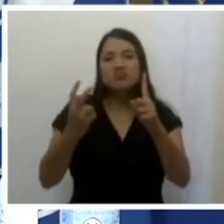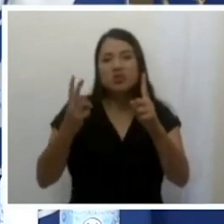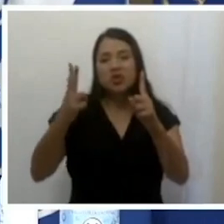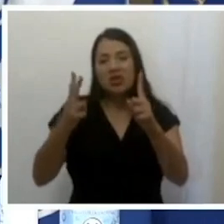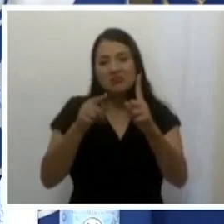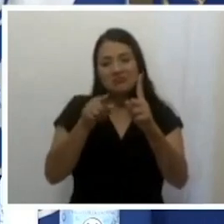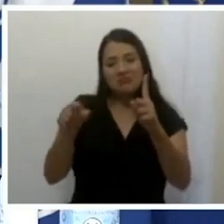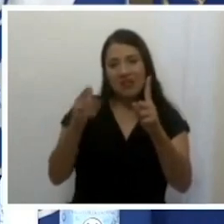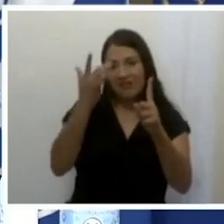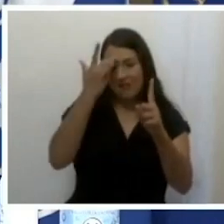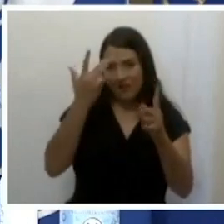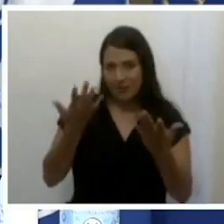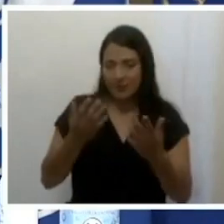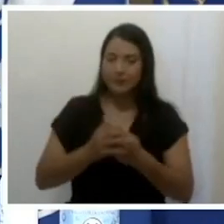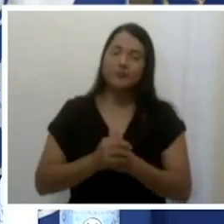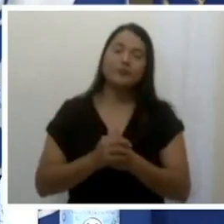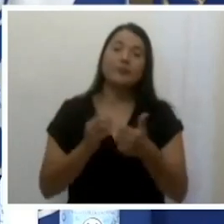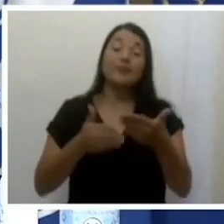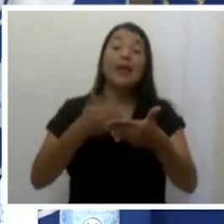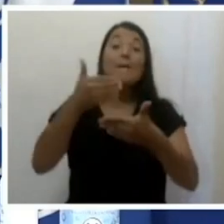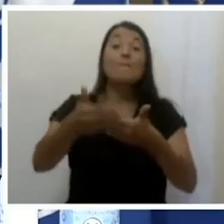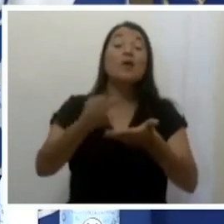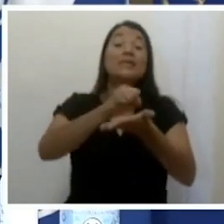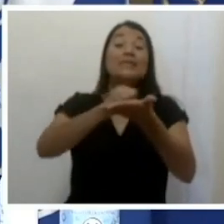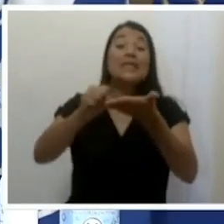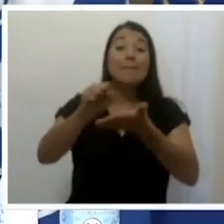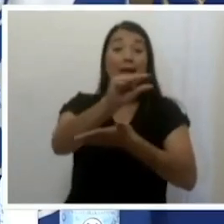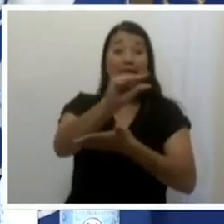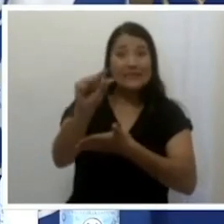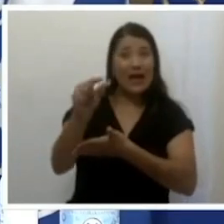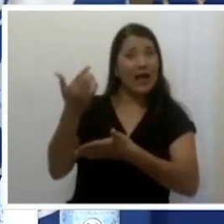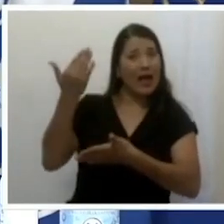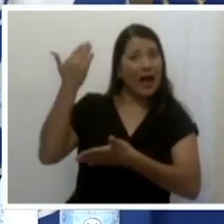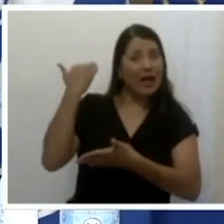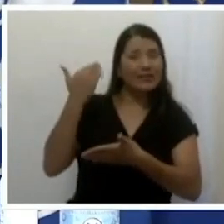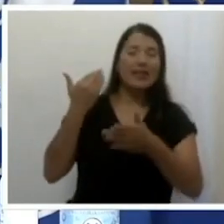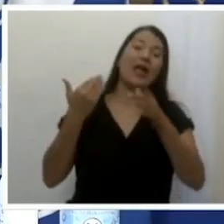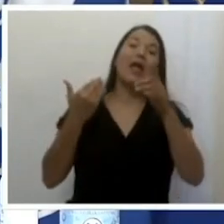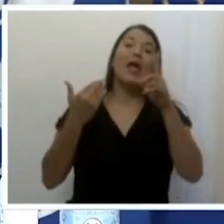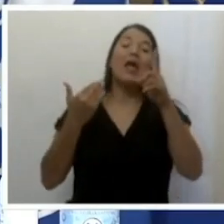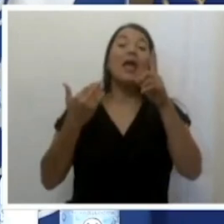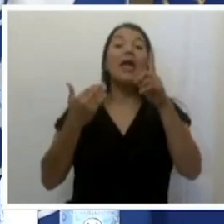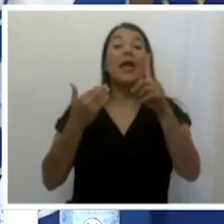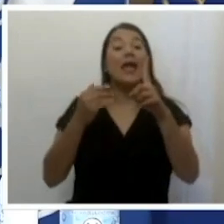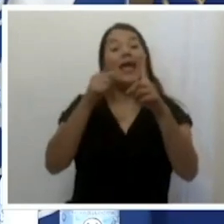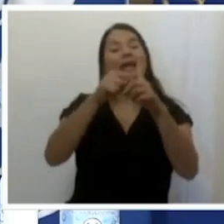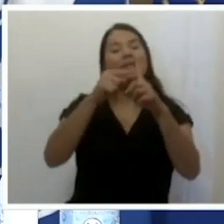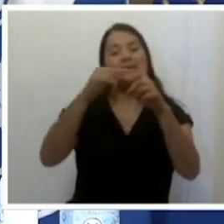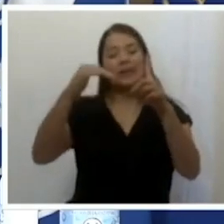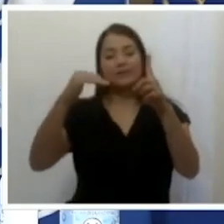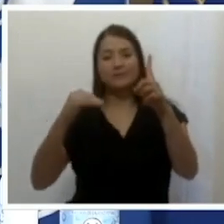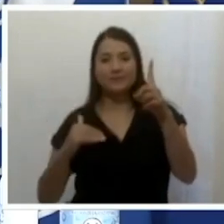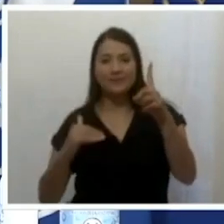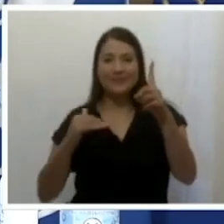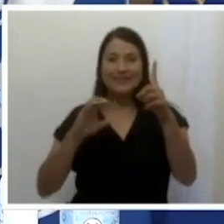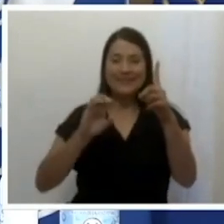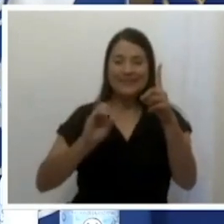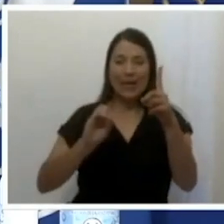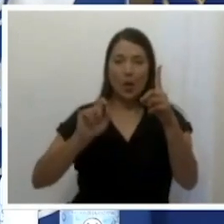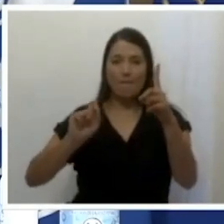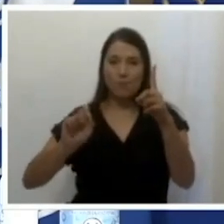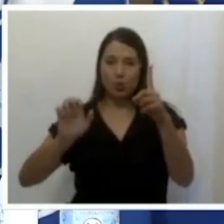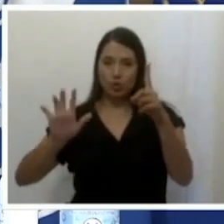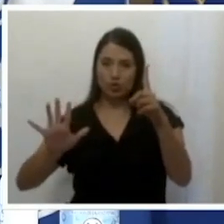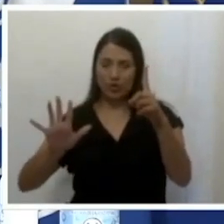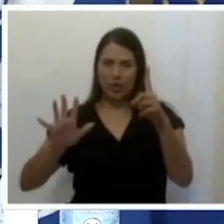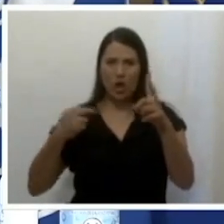después de Semana Santa, el R0 había bajado a 0.5. Y por eso es que vimos que después